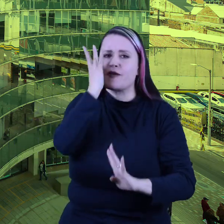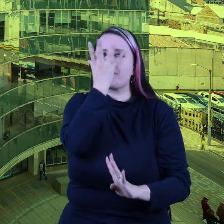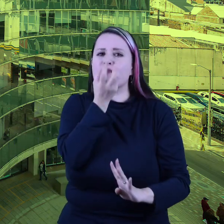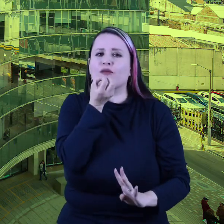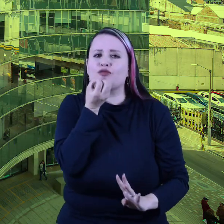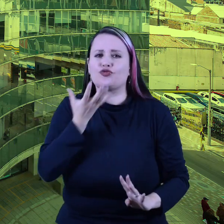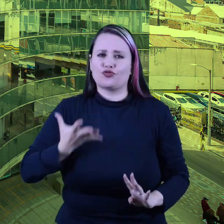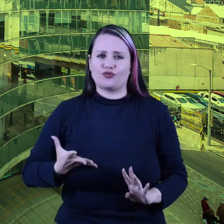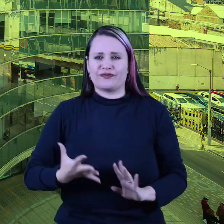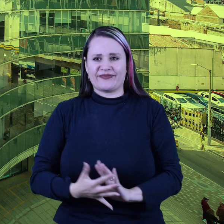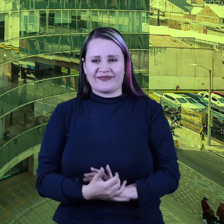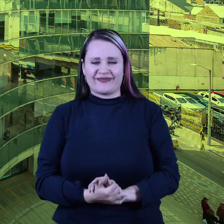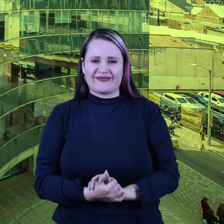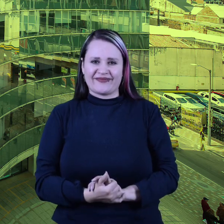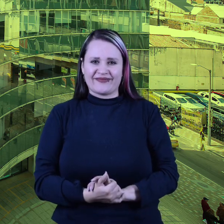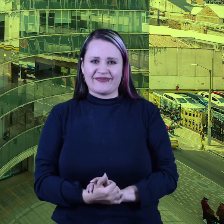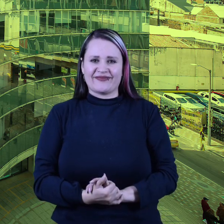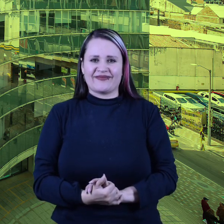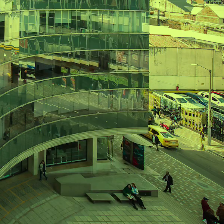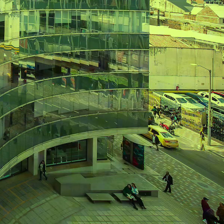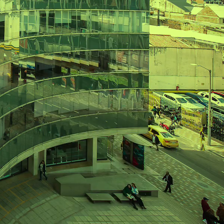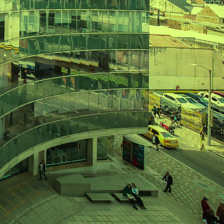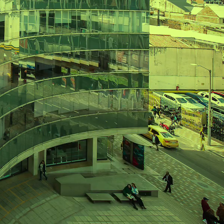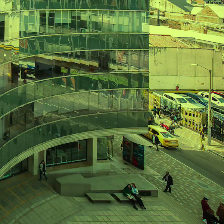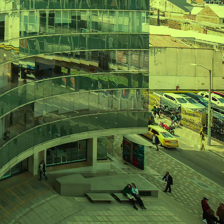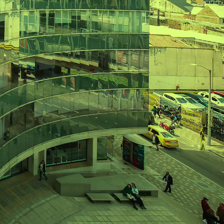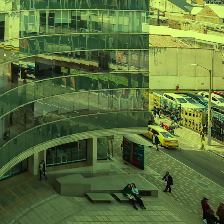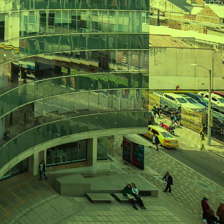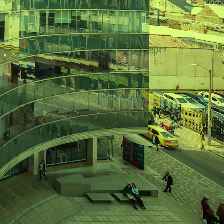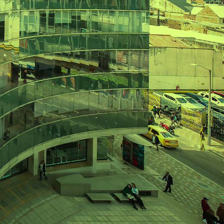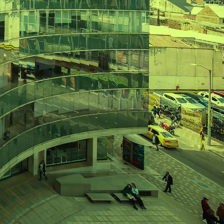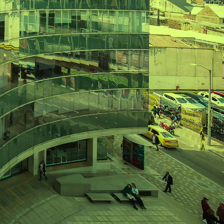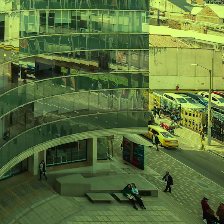¡Suscríbete al ¡Suscríbete al canal! ¡Gracias! ¡Gracias!